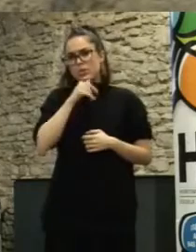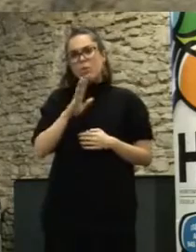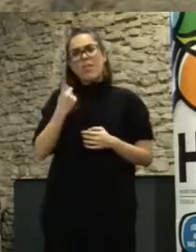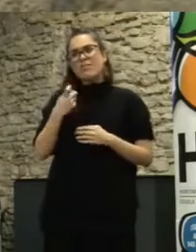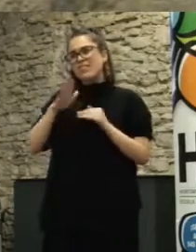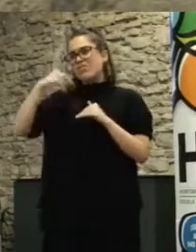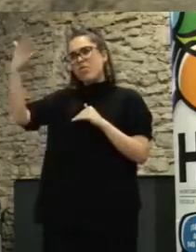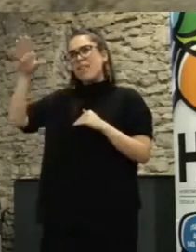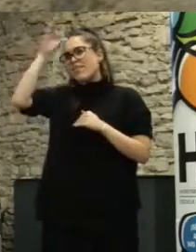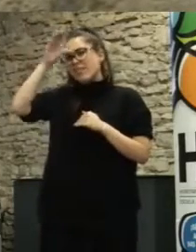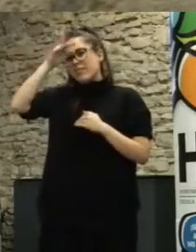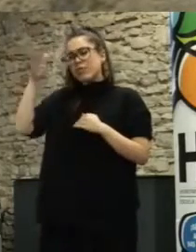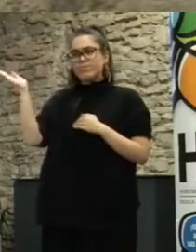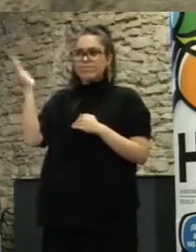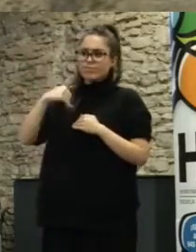científico